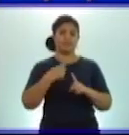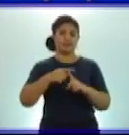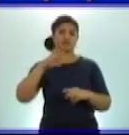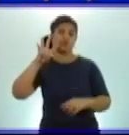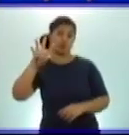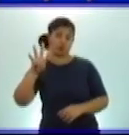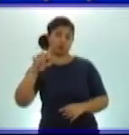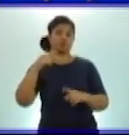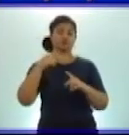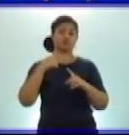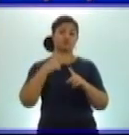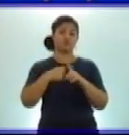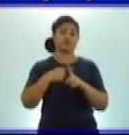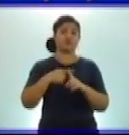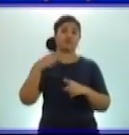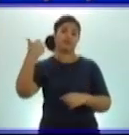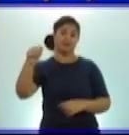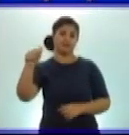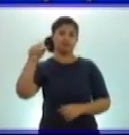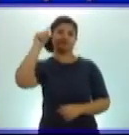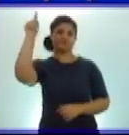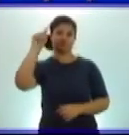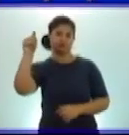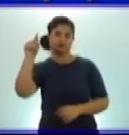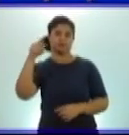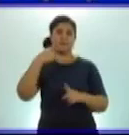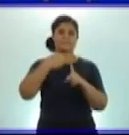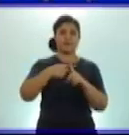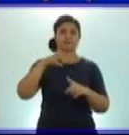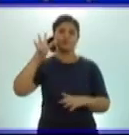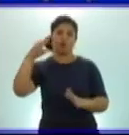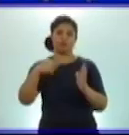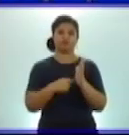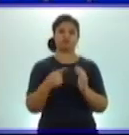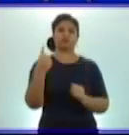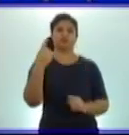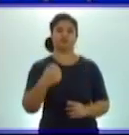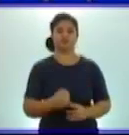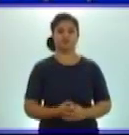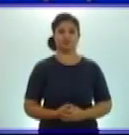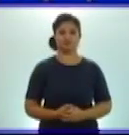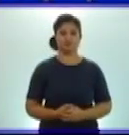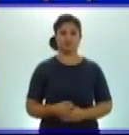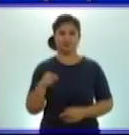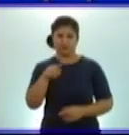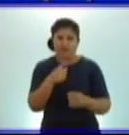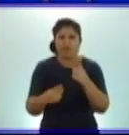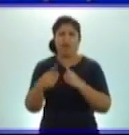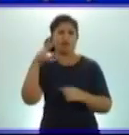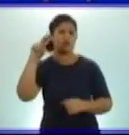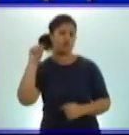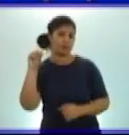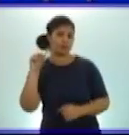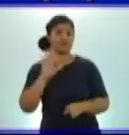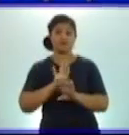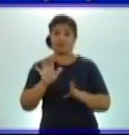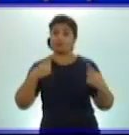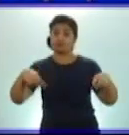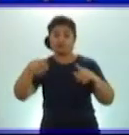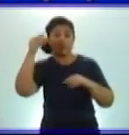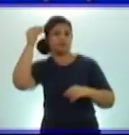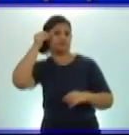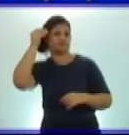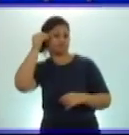3 por 10 más 4 por 1. Bueno, aquí aparece un elemento nuevo que ustedes estudiaron en cuarto grado,